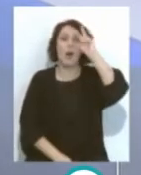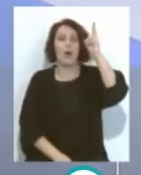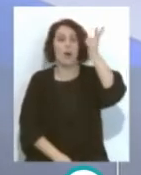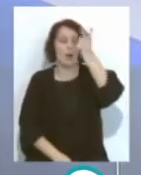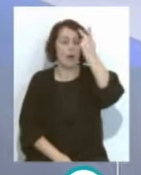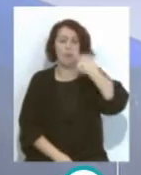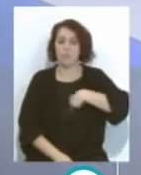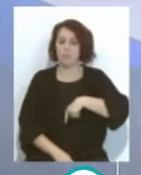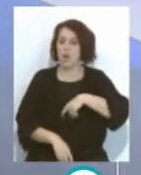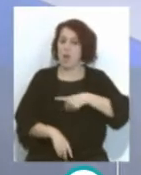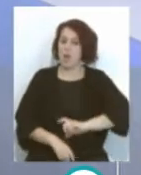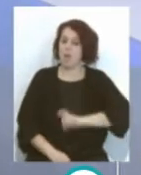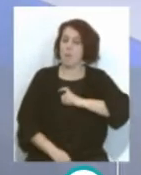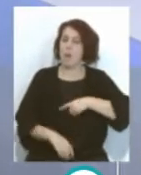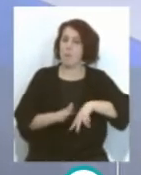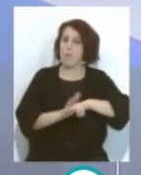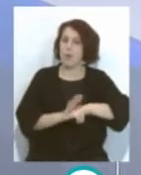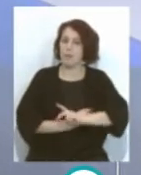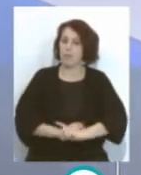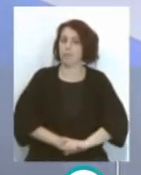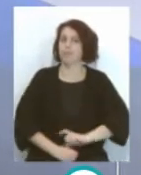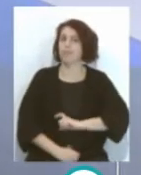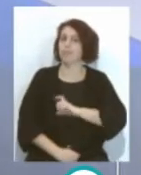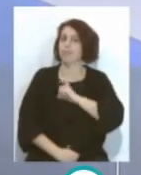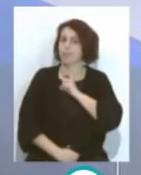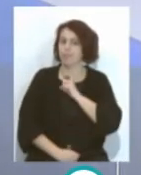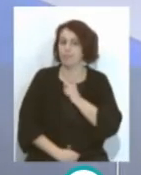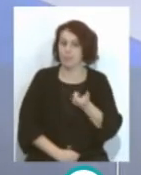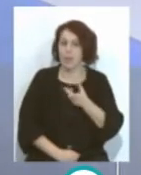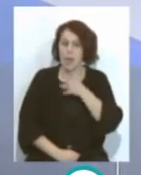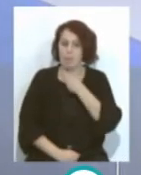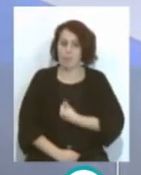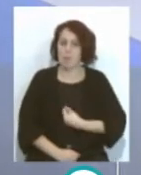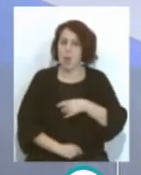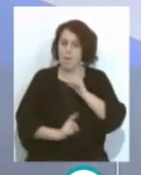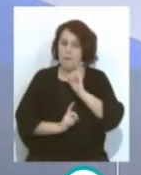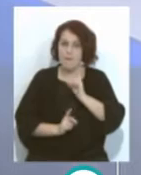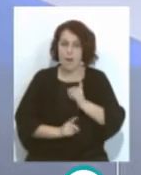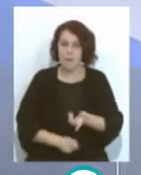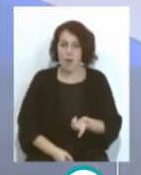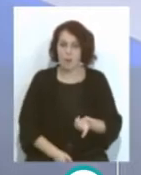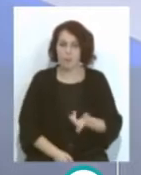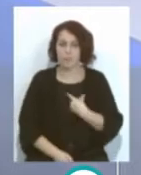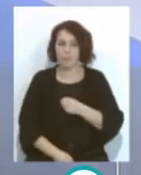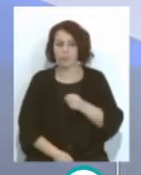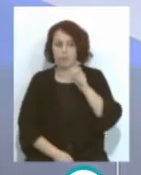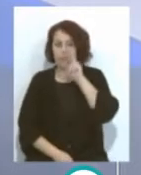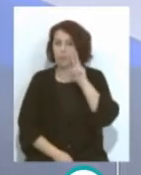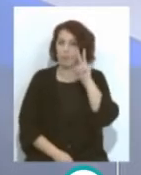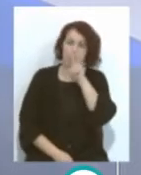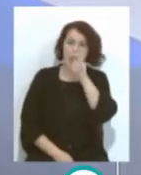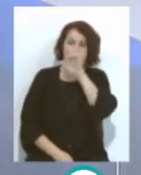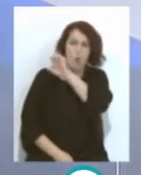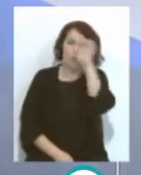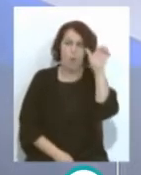los futbolistas Ha crecido muchísimo Y ahora mismo el Atletic es un rival Que está mirando más a Europa